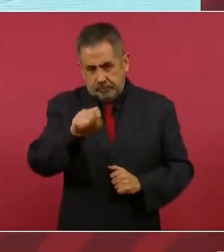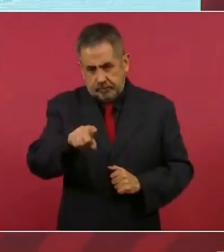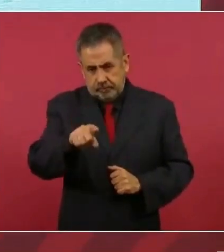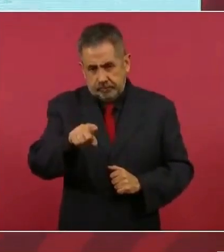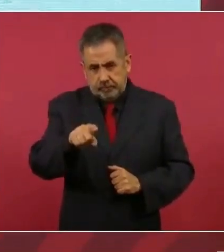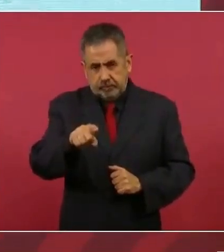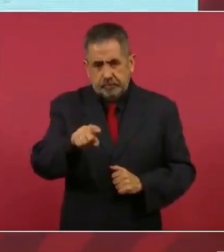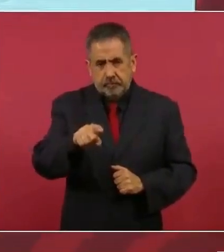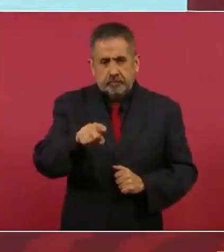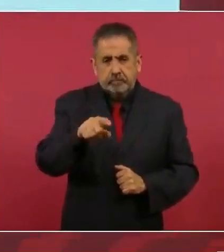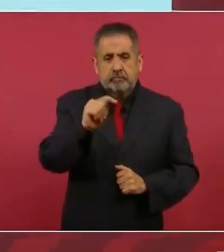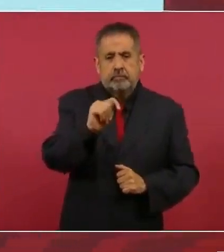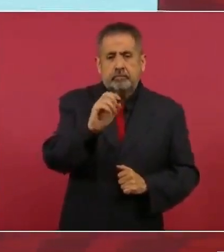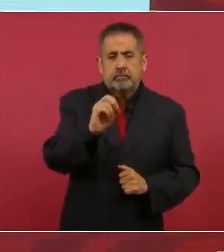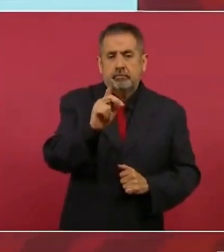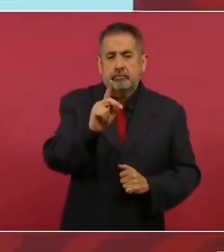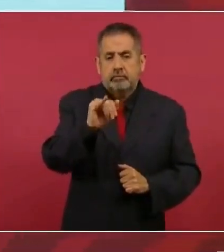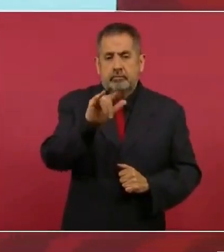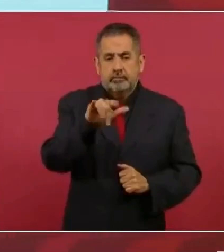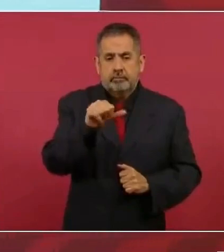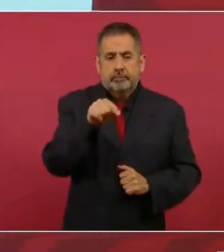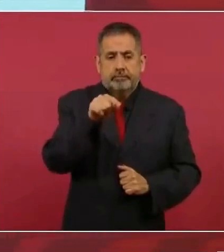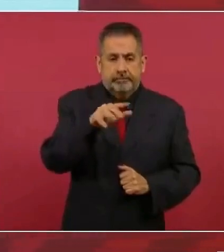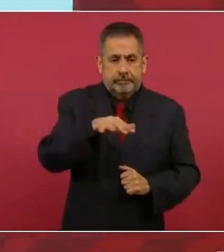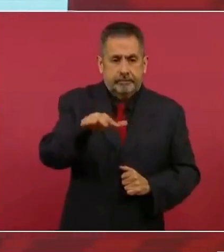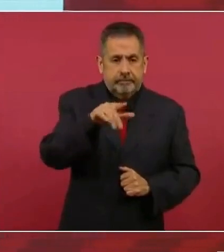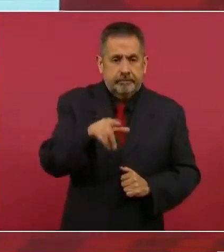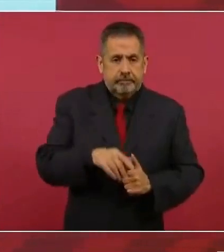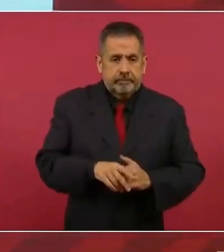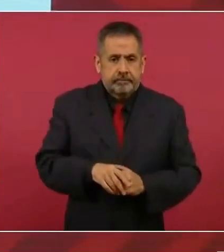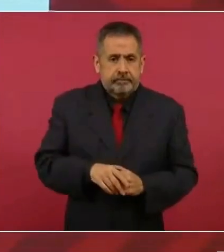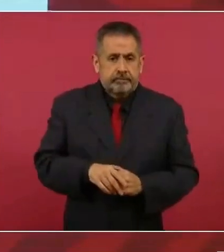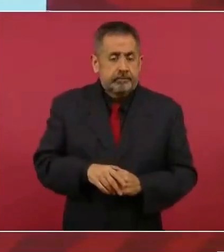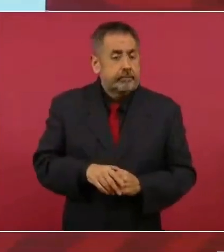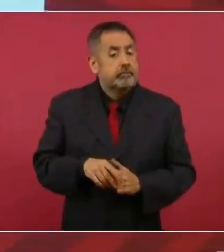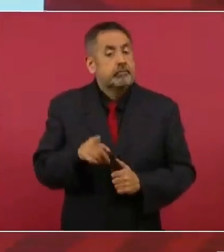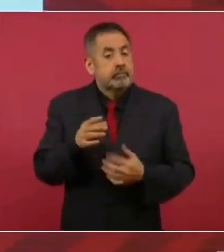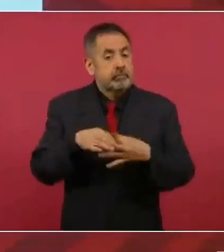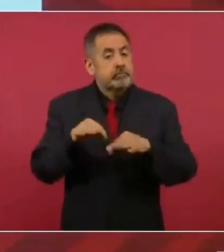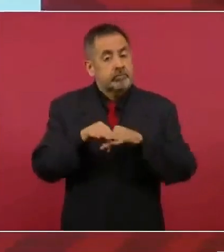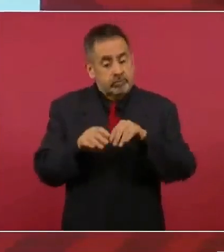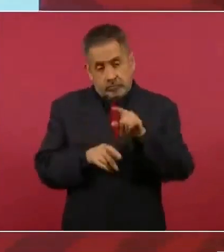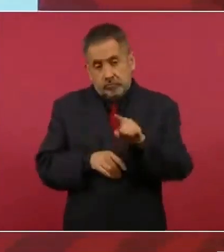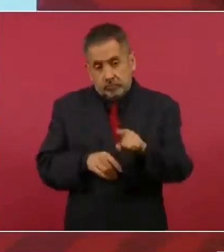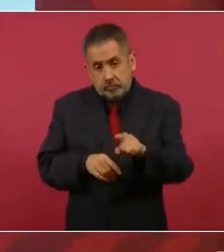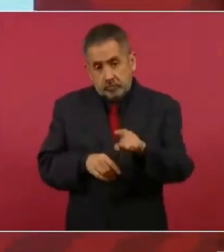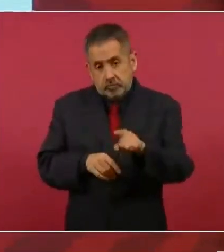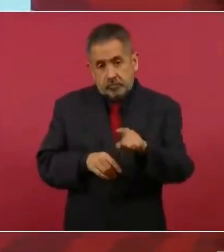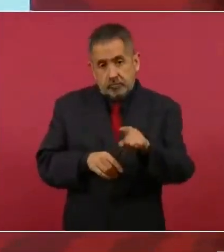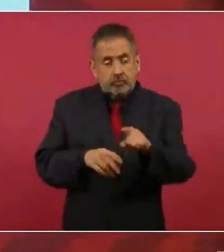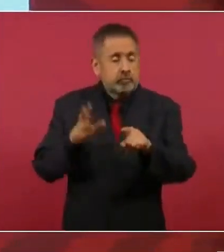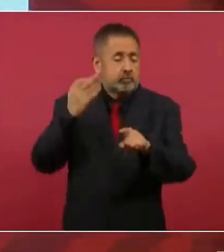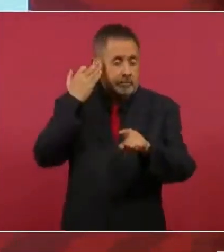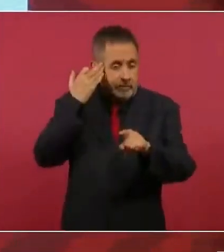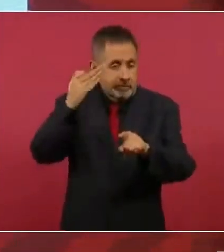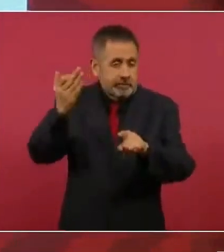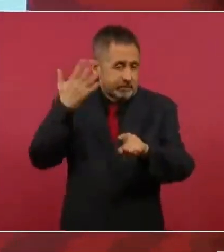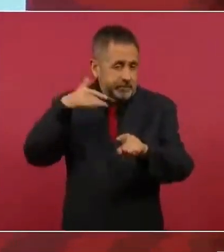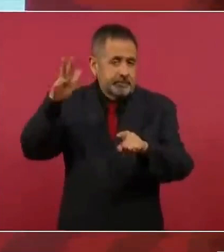Aquí estaba Topilas, que es muy importante, que en el porfiriato